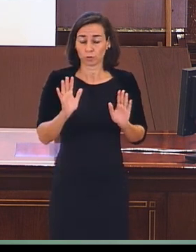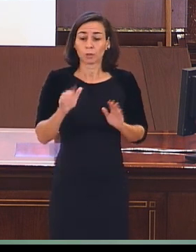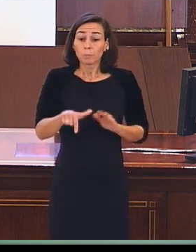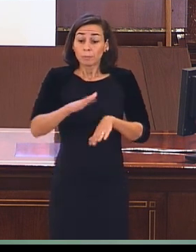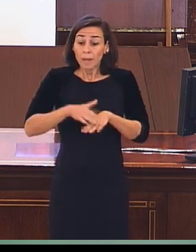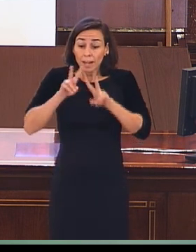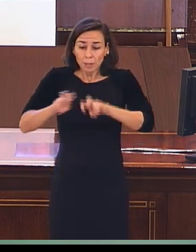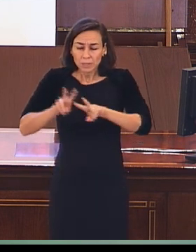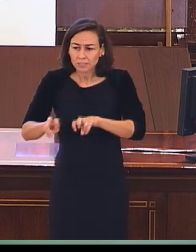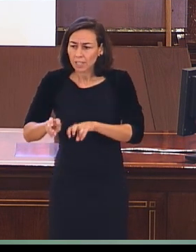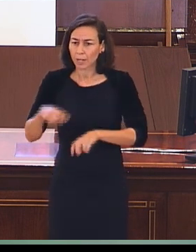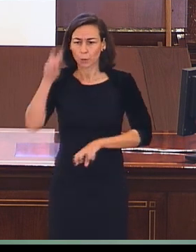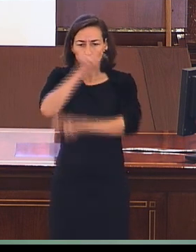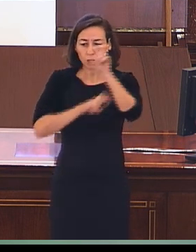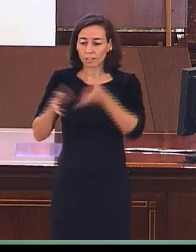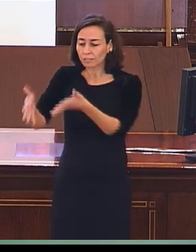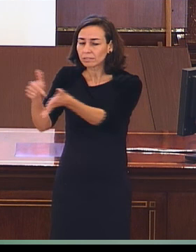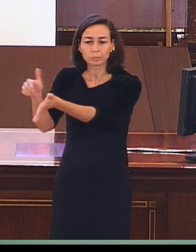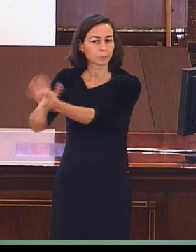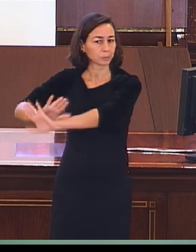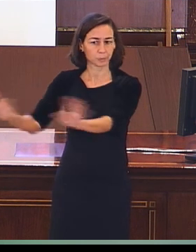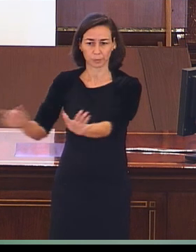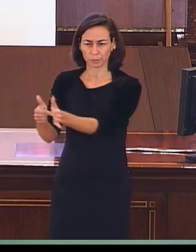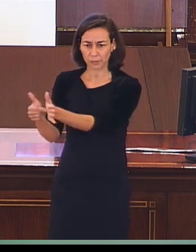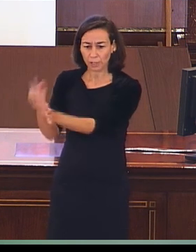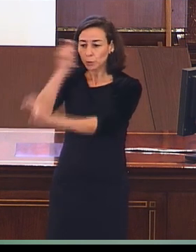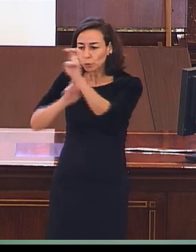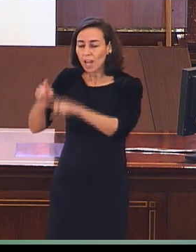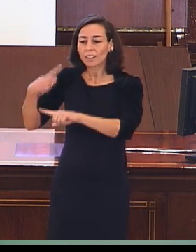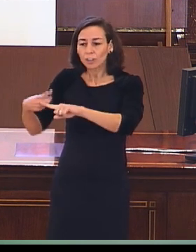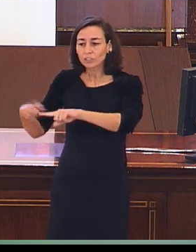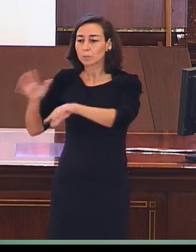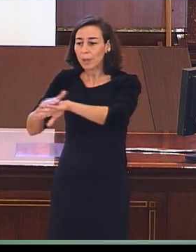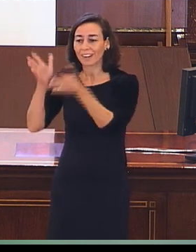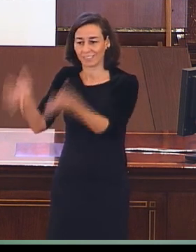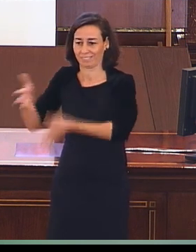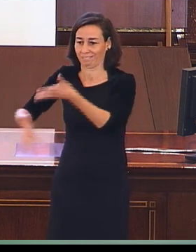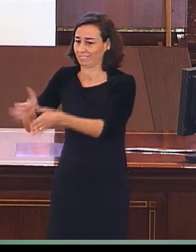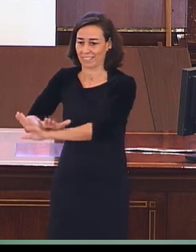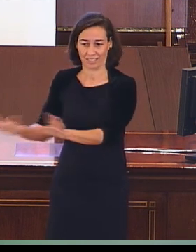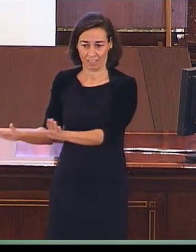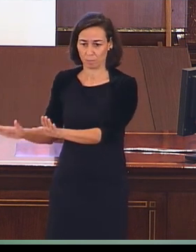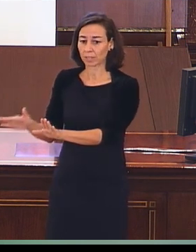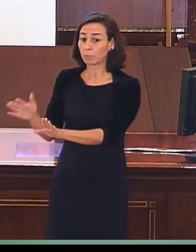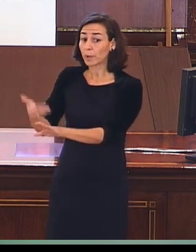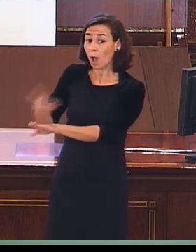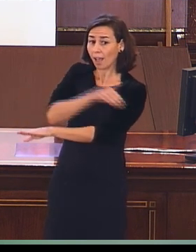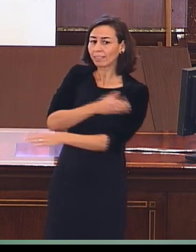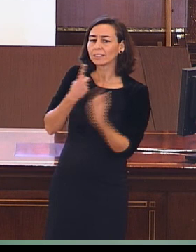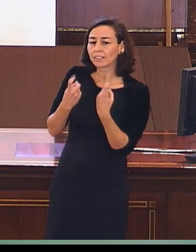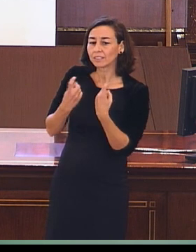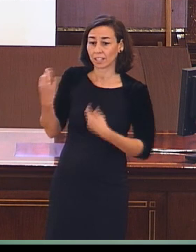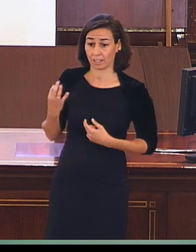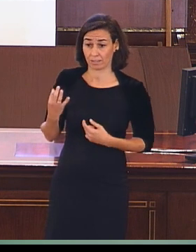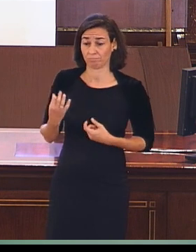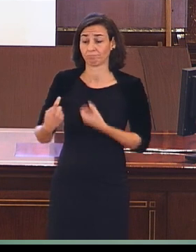la investigación desde la óptica de las lenguas de signos y pensar en paradigmas desde la lengua de signos, es necesario e imprescindible contar